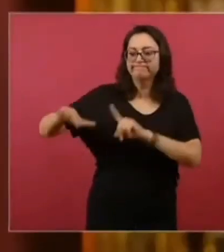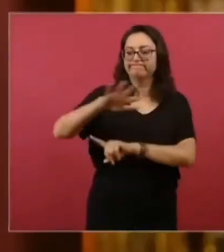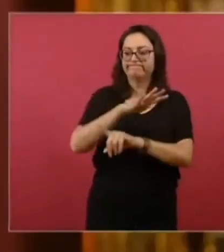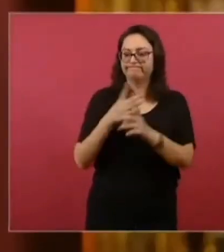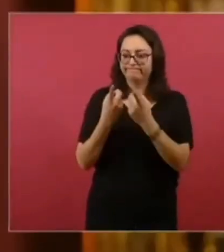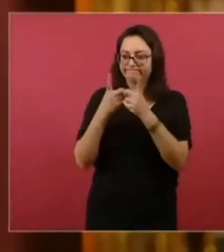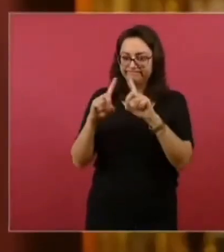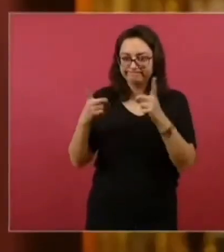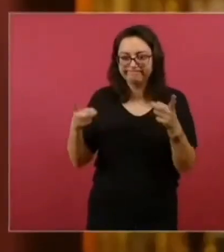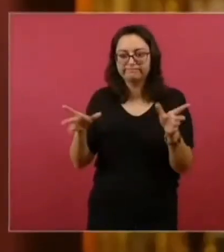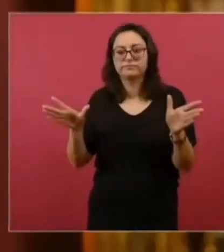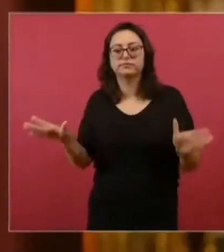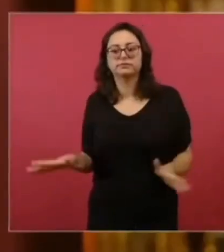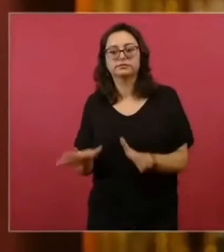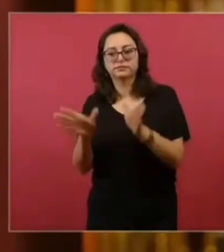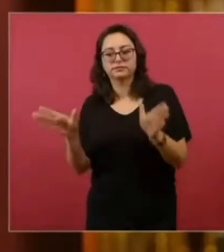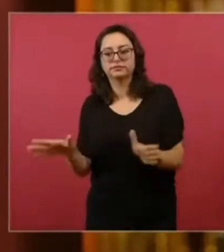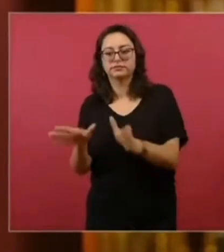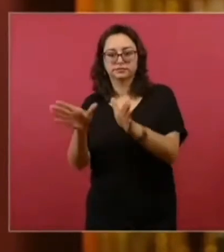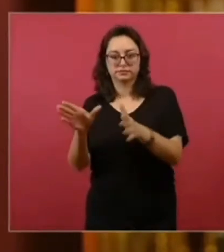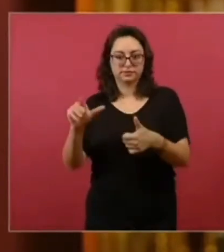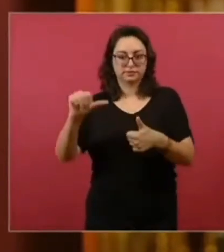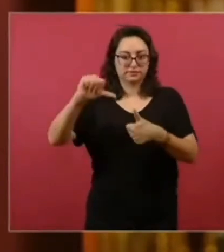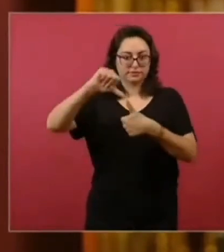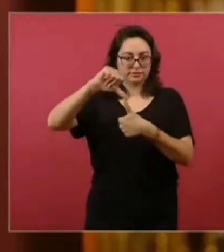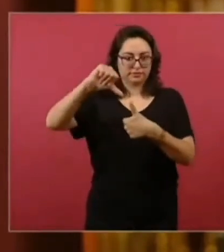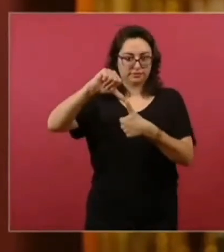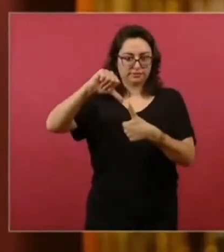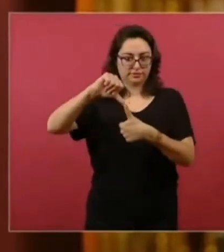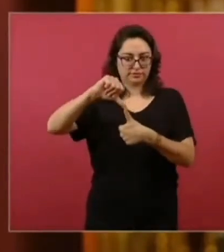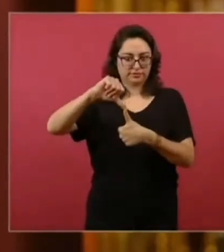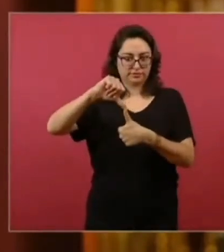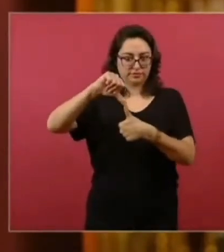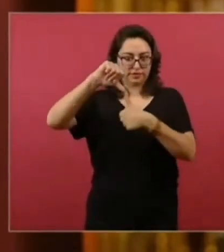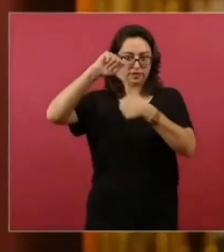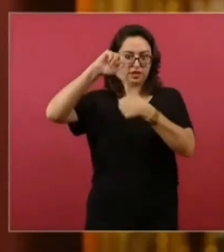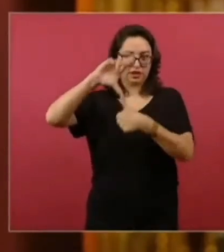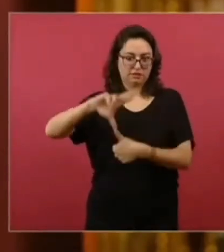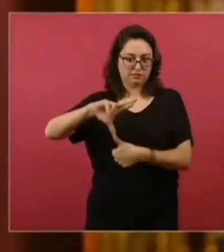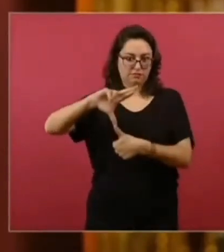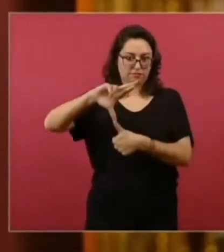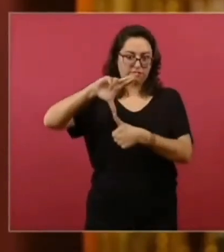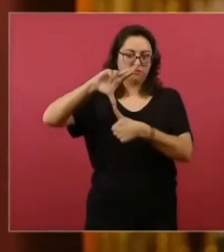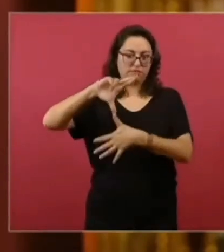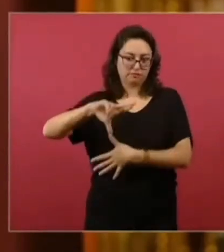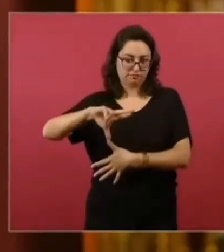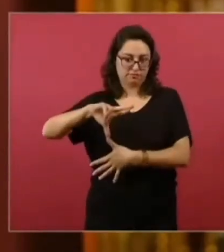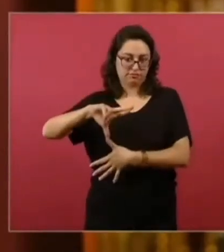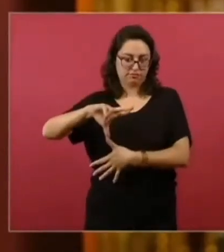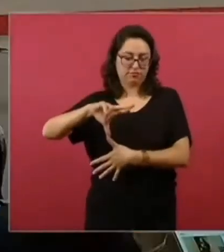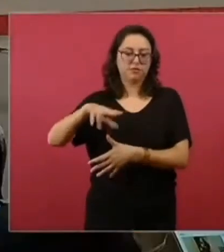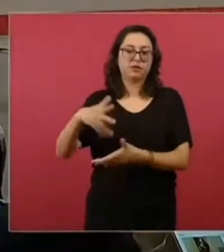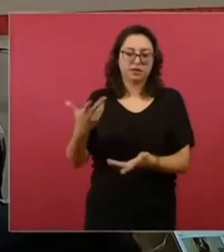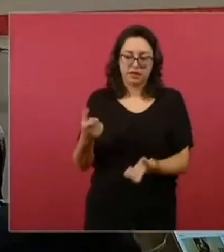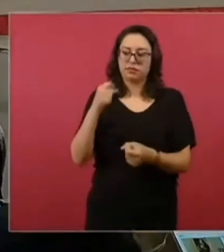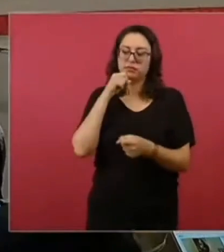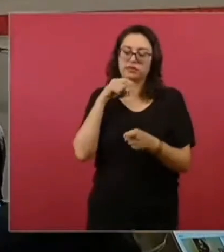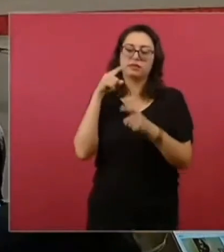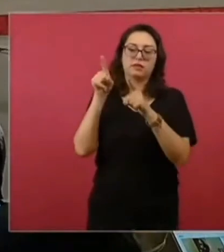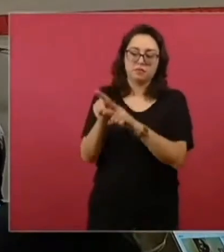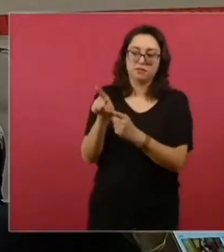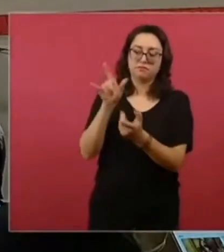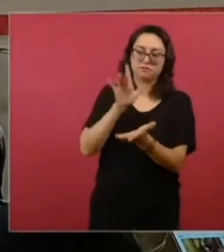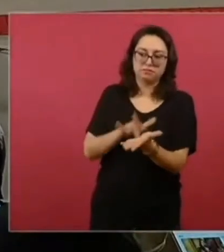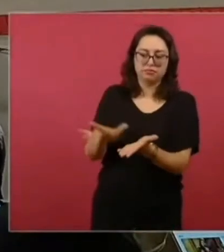regional, empezando por América Central y continuando con el Caribe y más adelante también América del Sur, en donde estamos dando